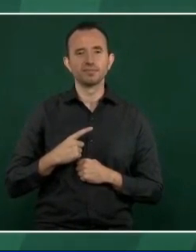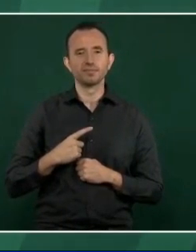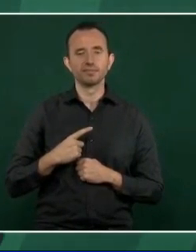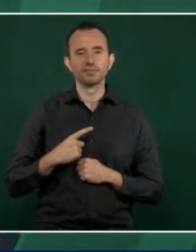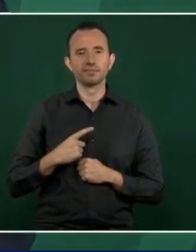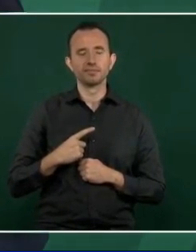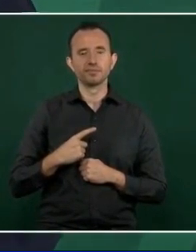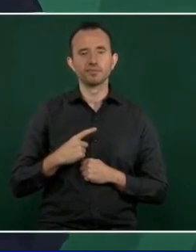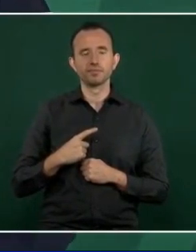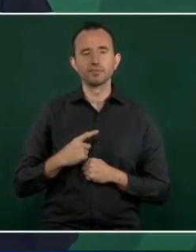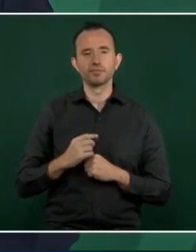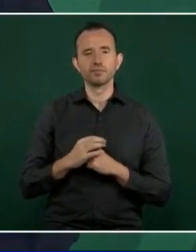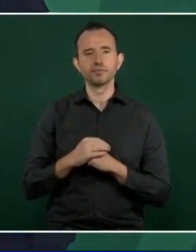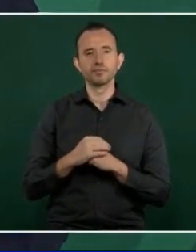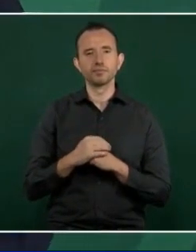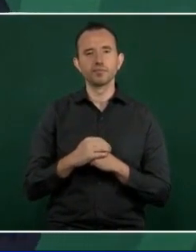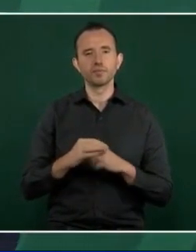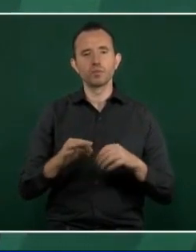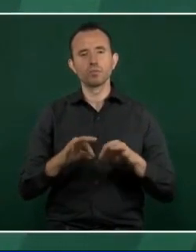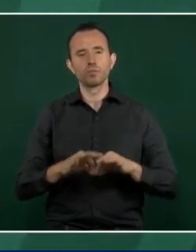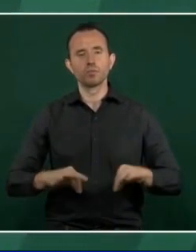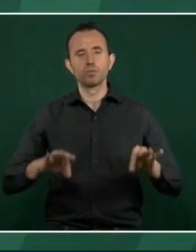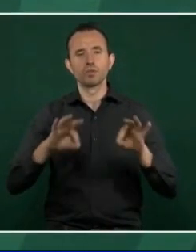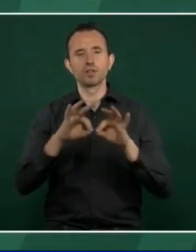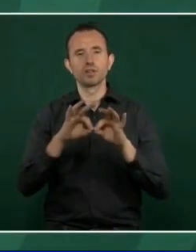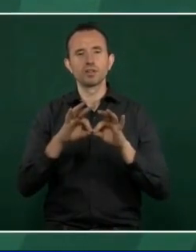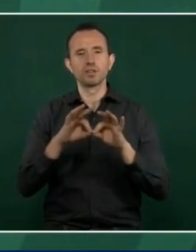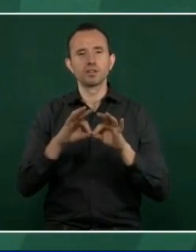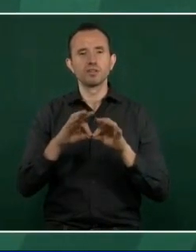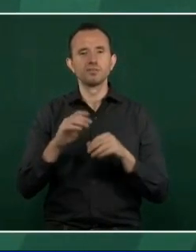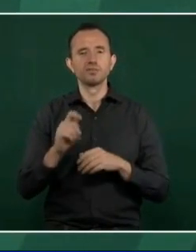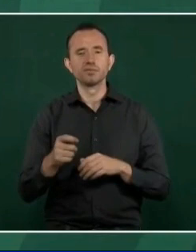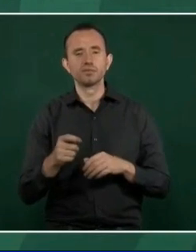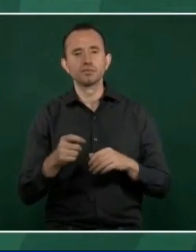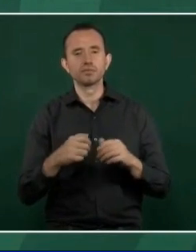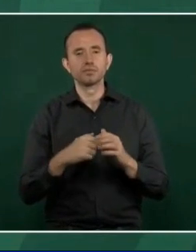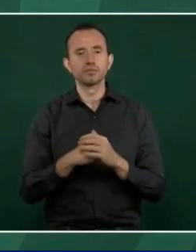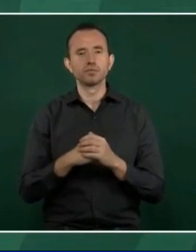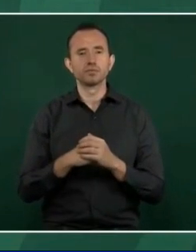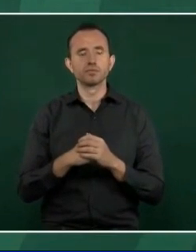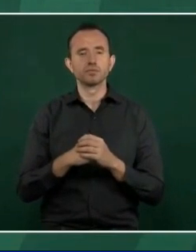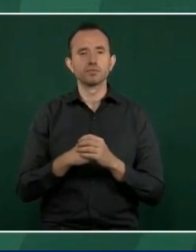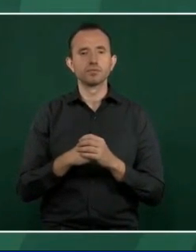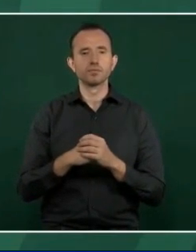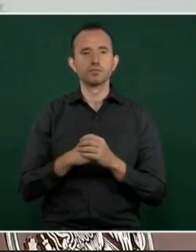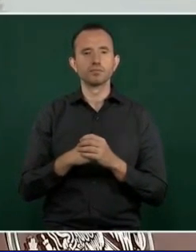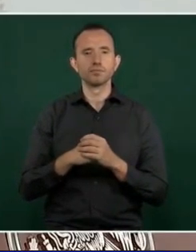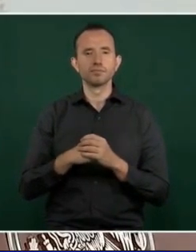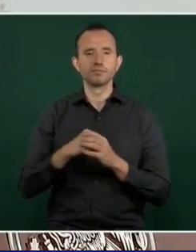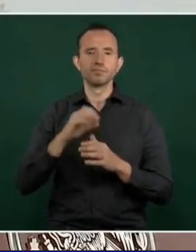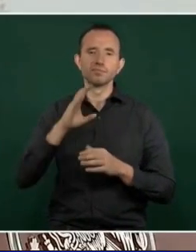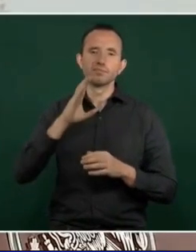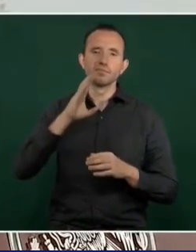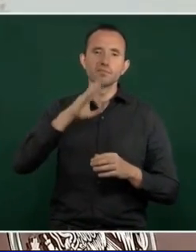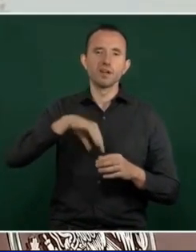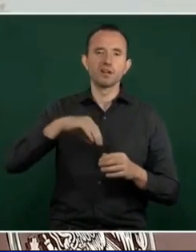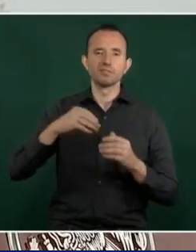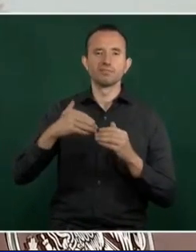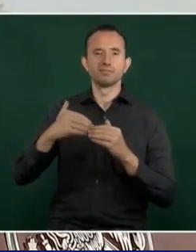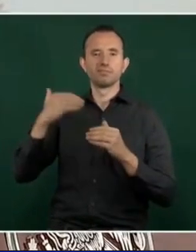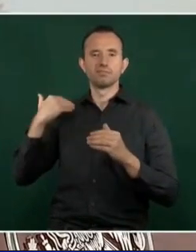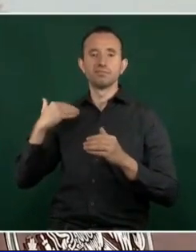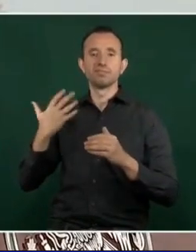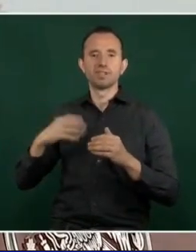actuación de malos servidores públicos no